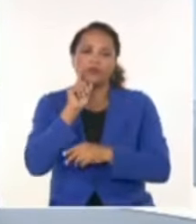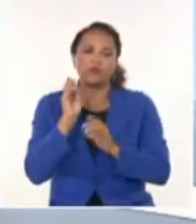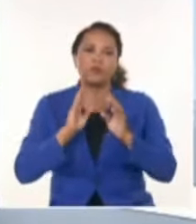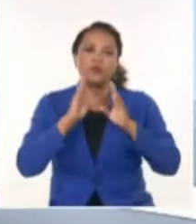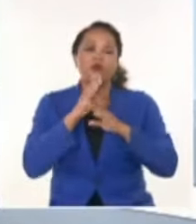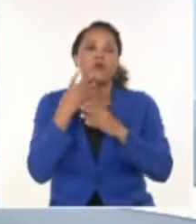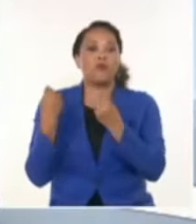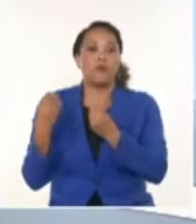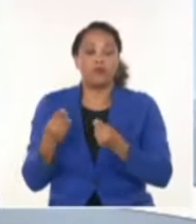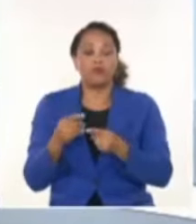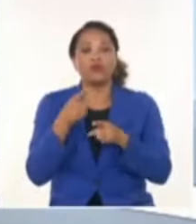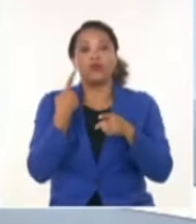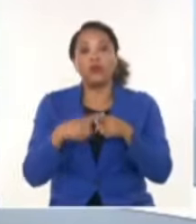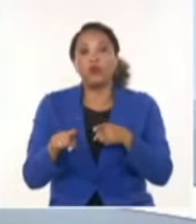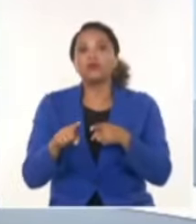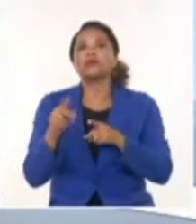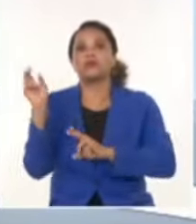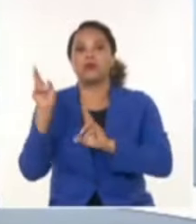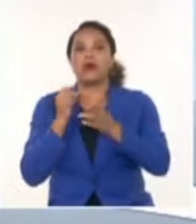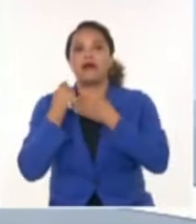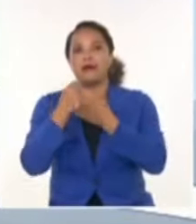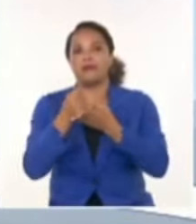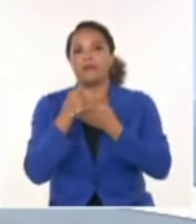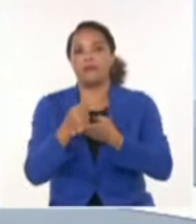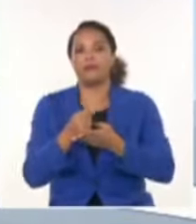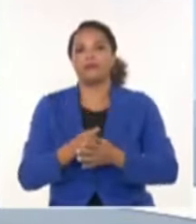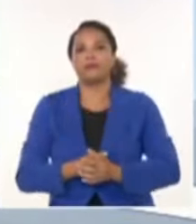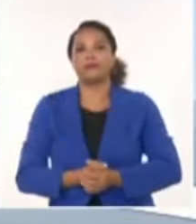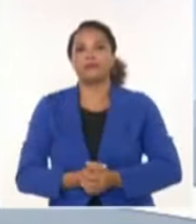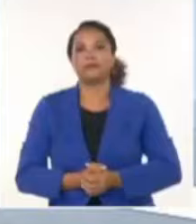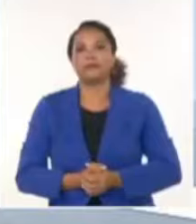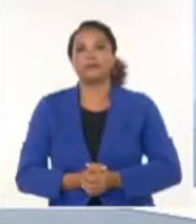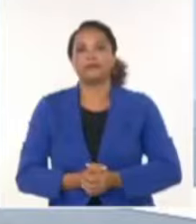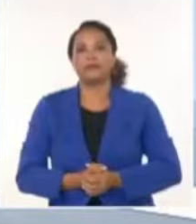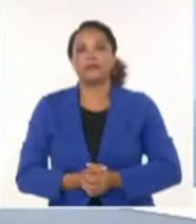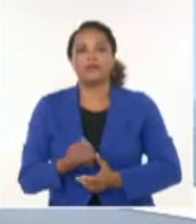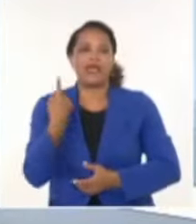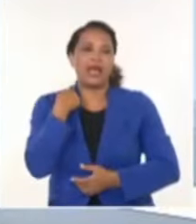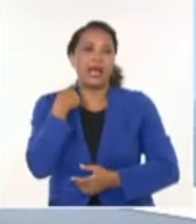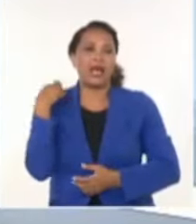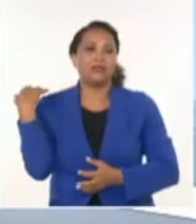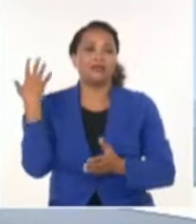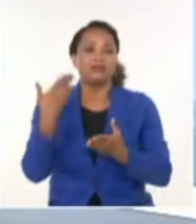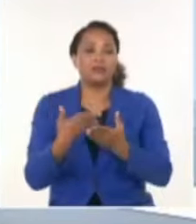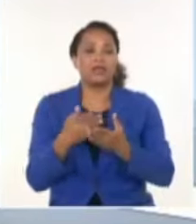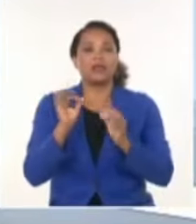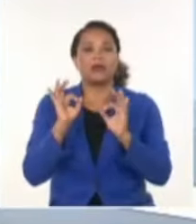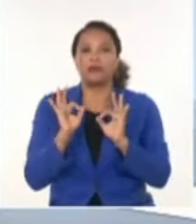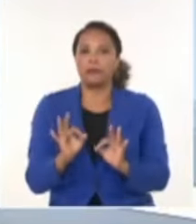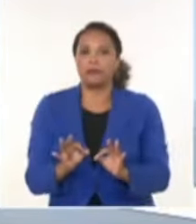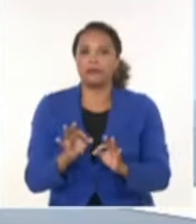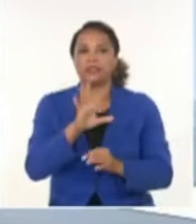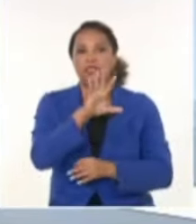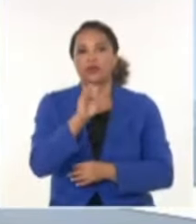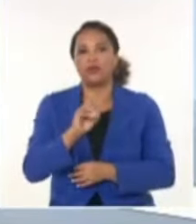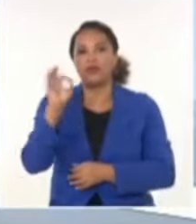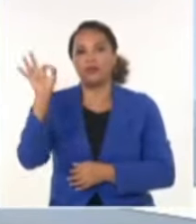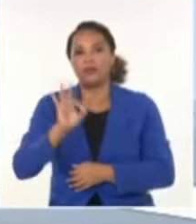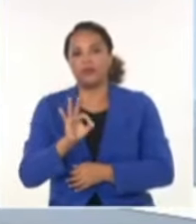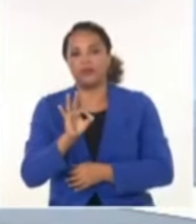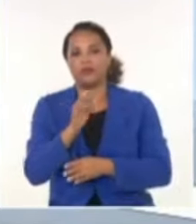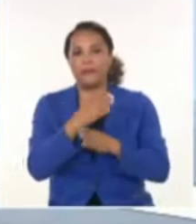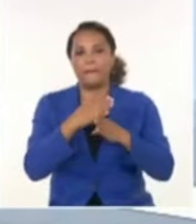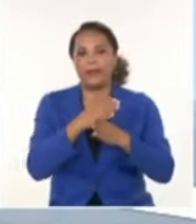muchísima otra que lo apoya en una polarización que por años ha rozado casi que el 50-50. Pero el mundo